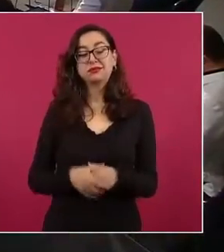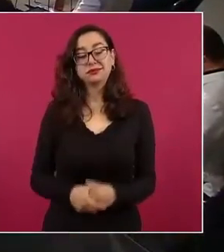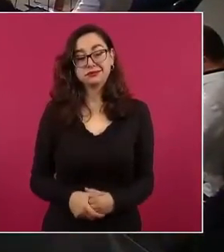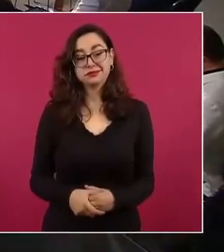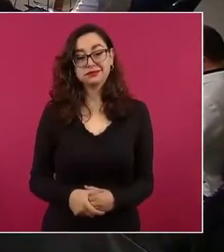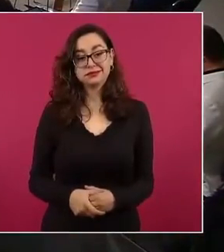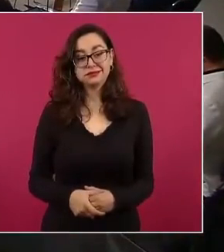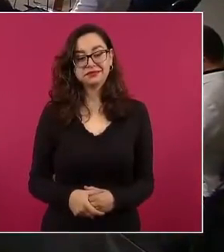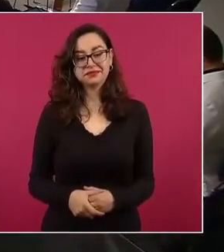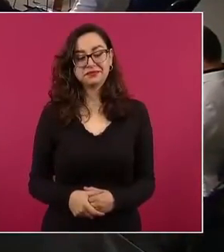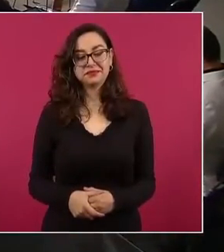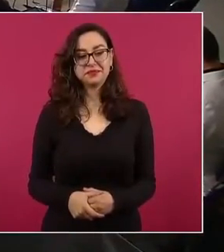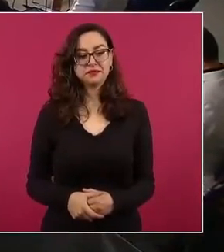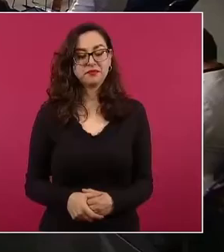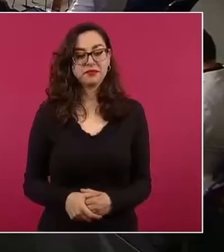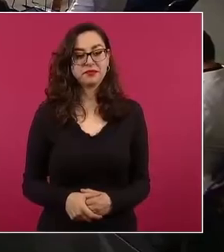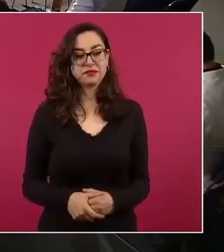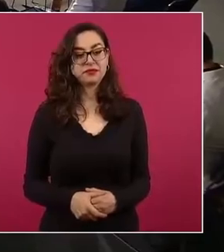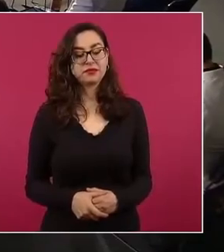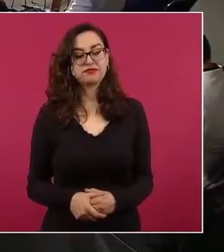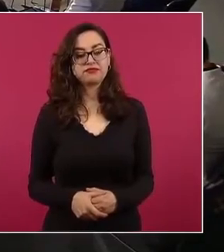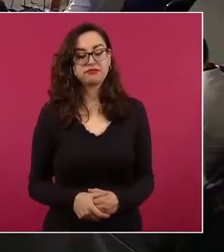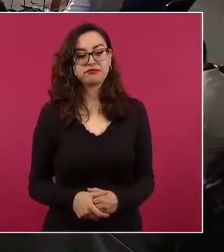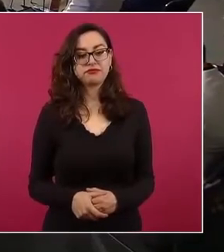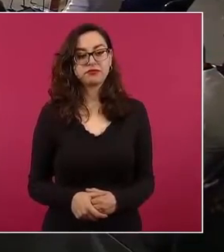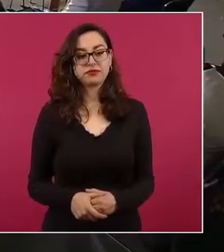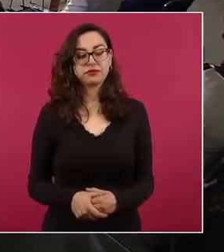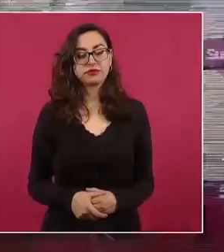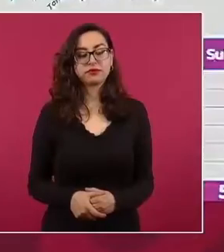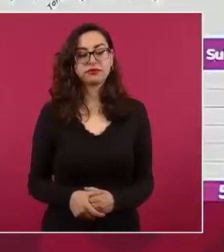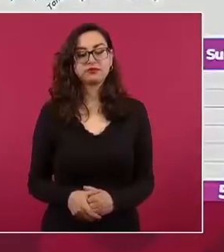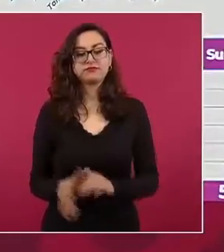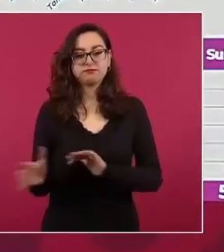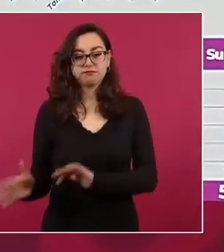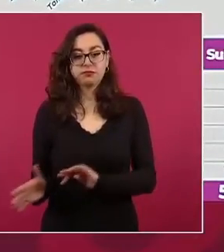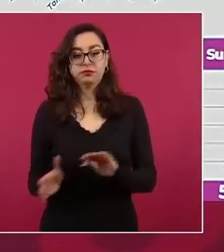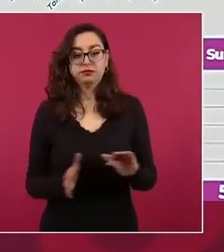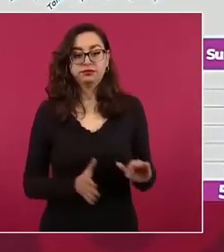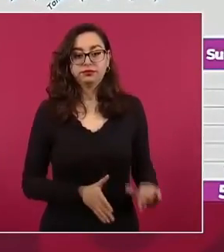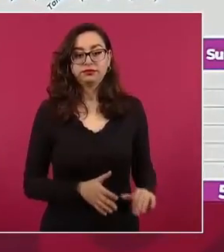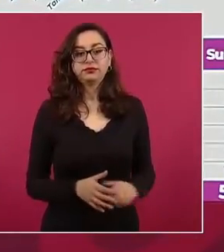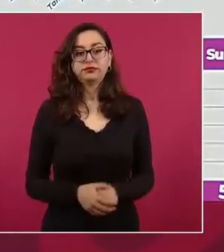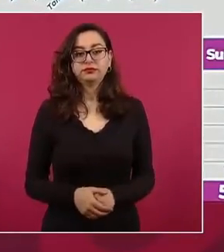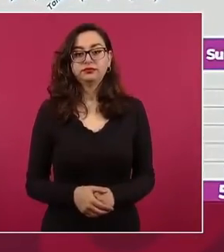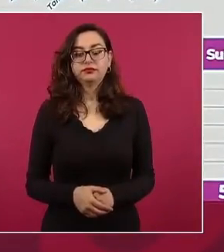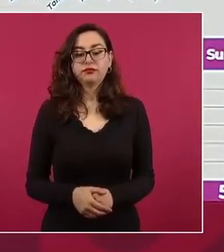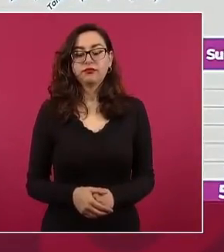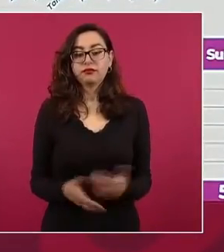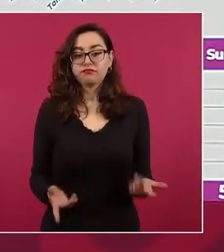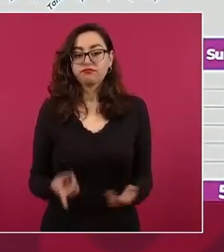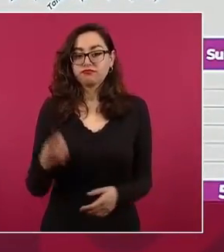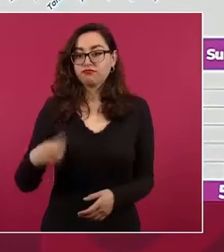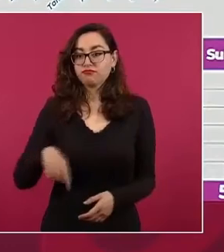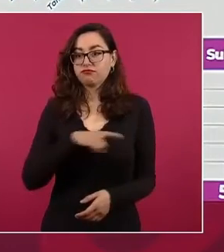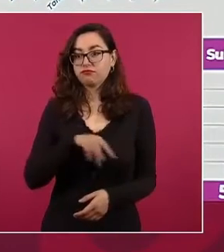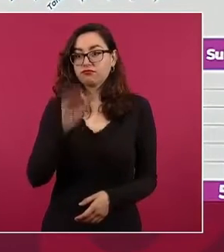Pero además, lo cualitativo, el profesionalismo.